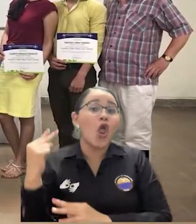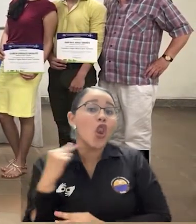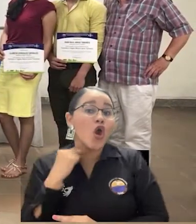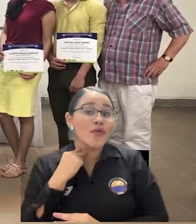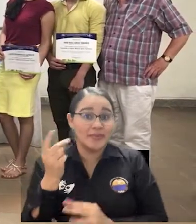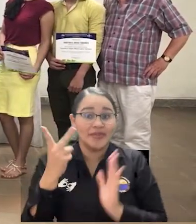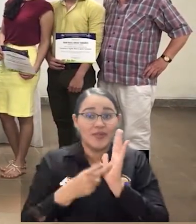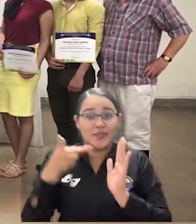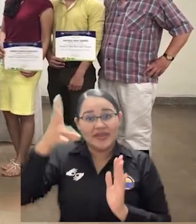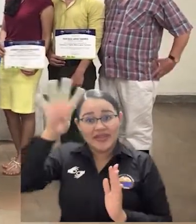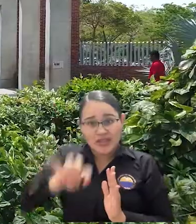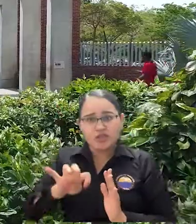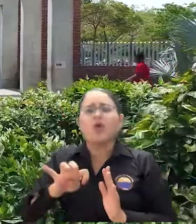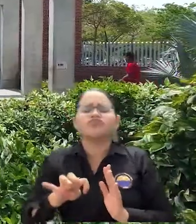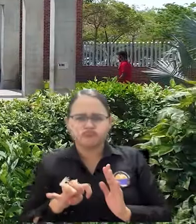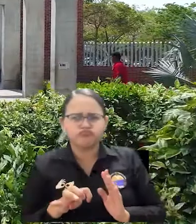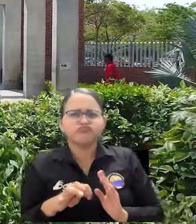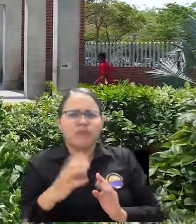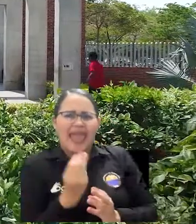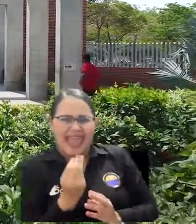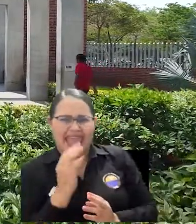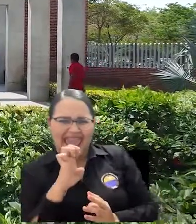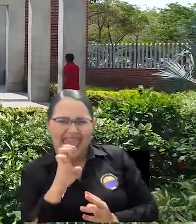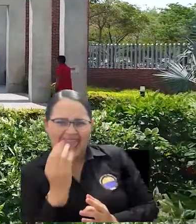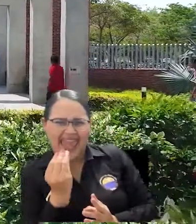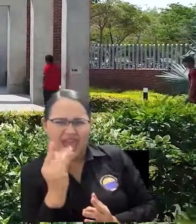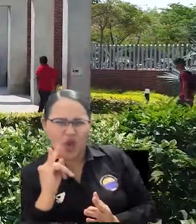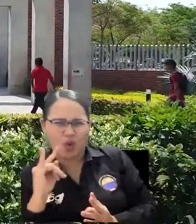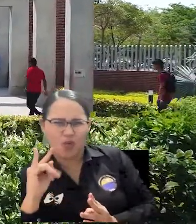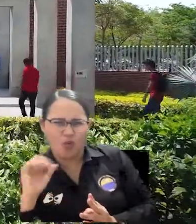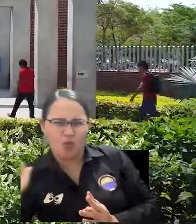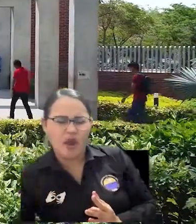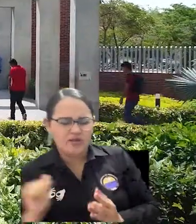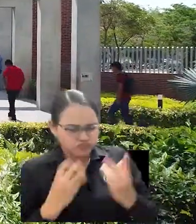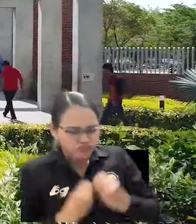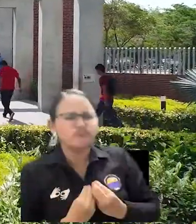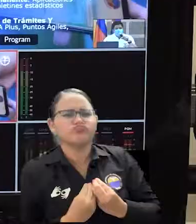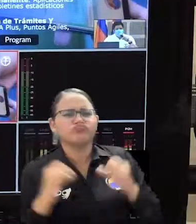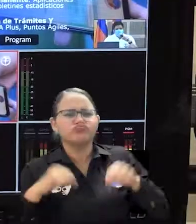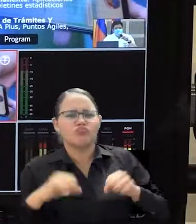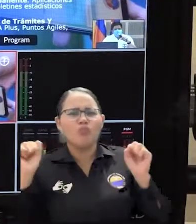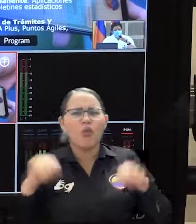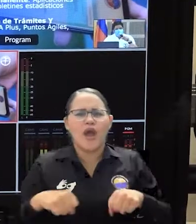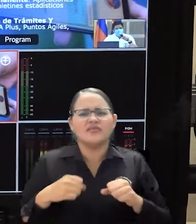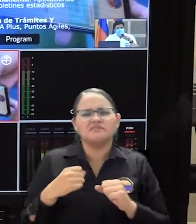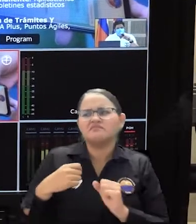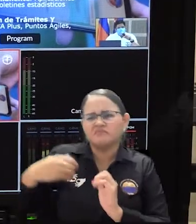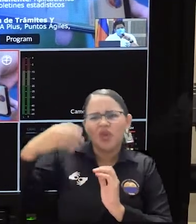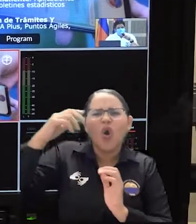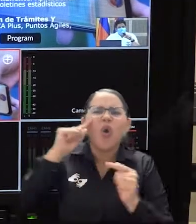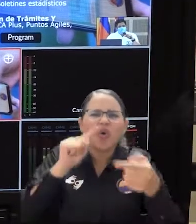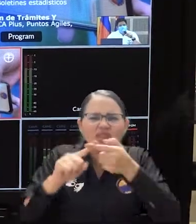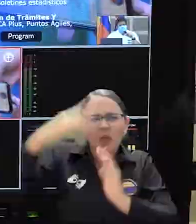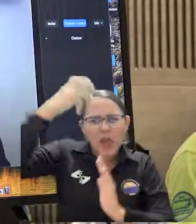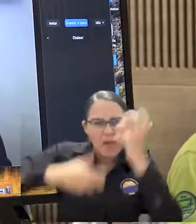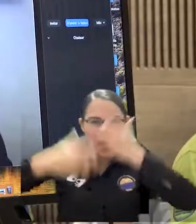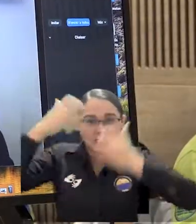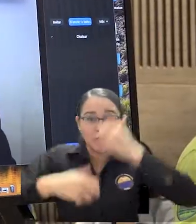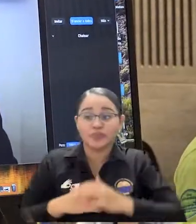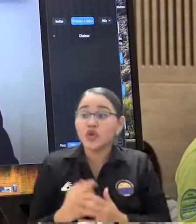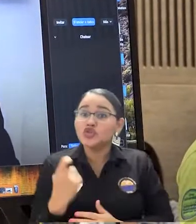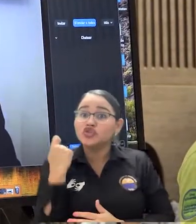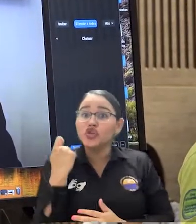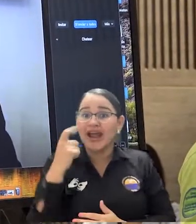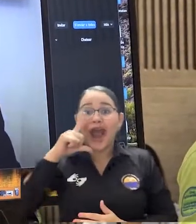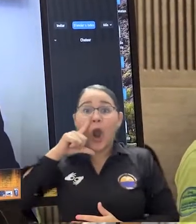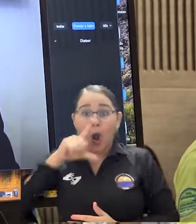aprobó la elegibilidad, luego se envió el documento de autoevaluación y en julio se desarrolló por primera vez en el país